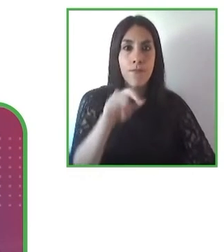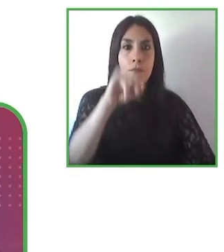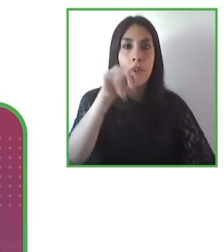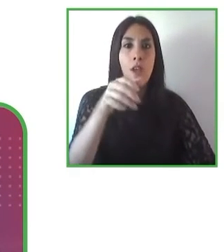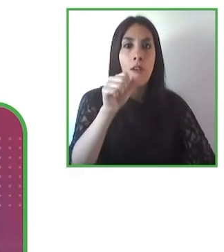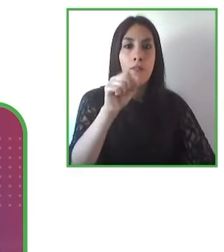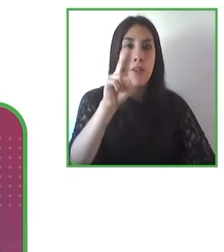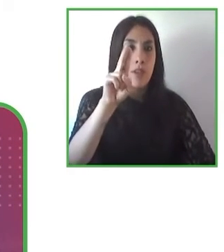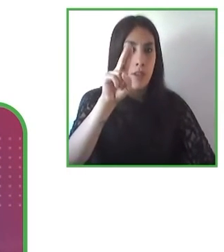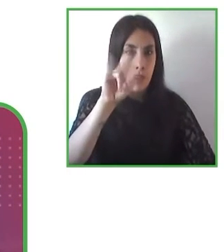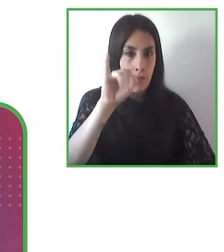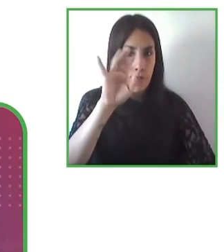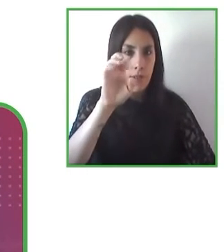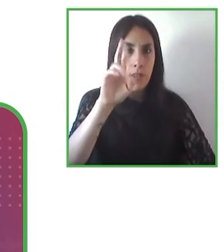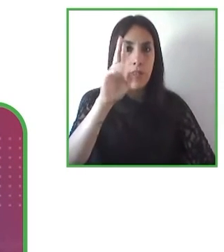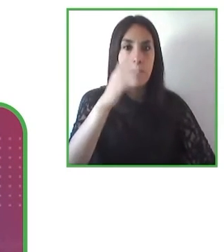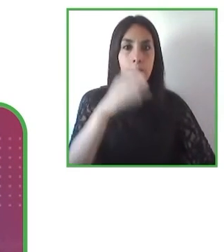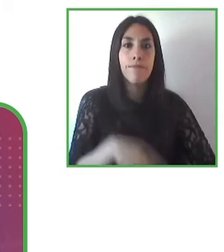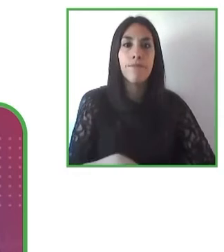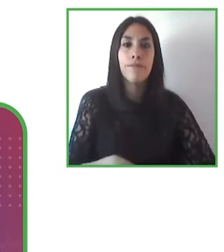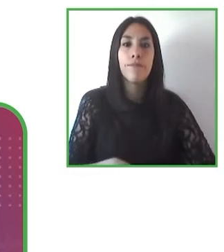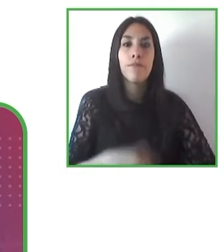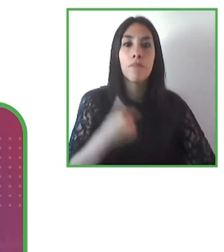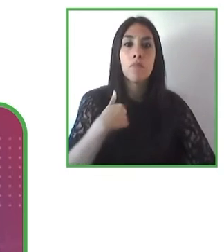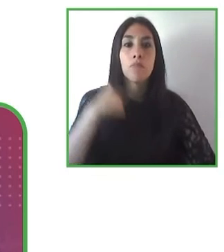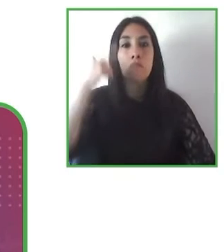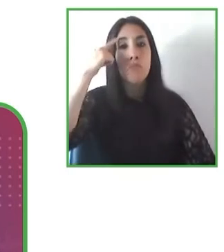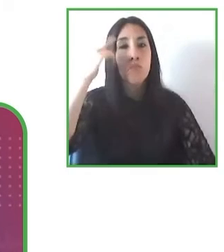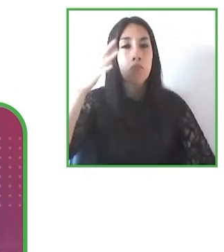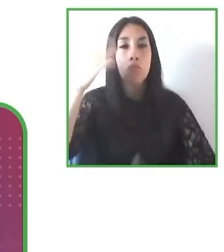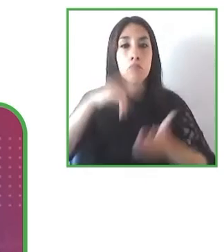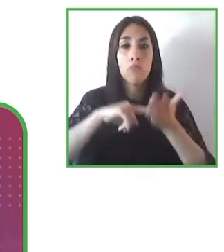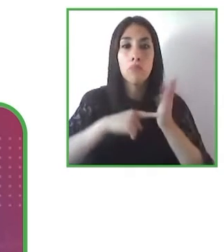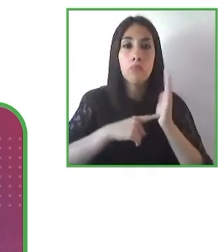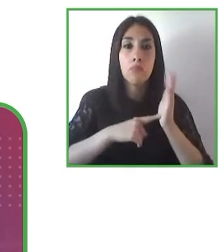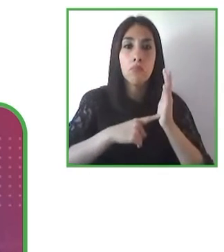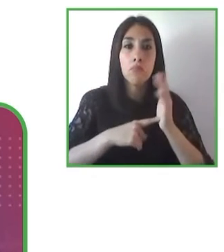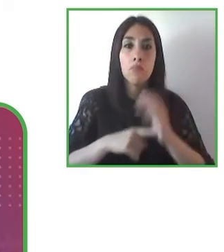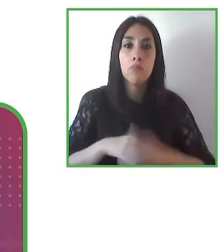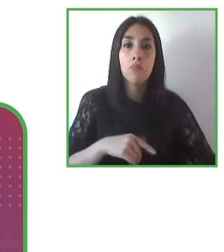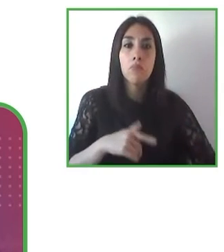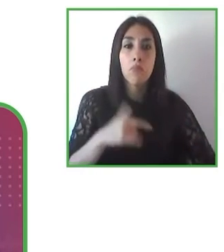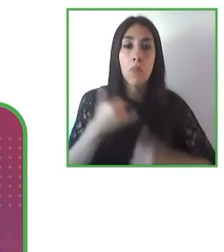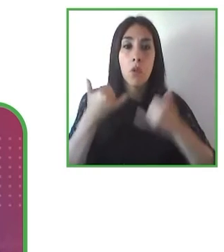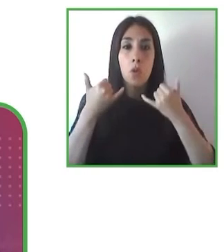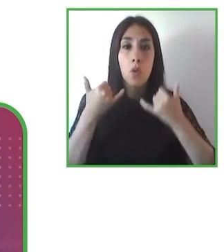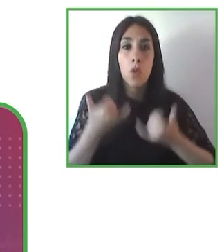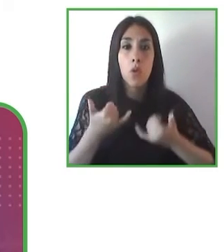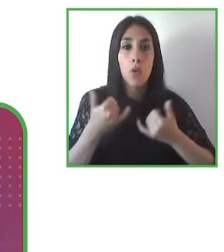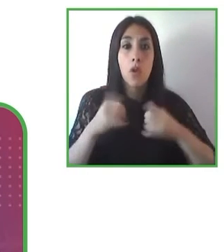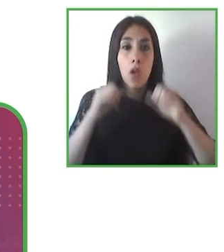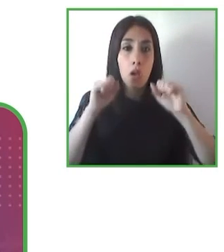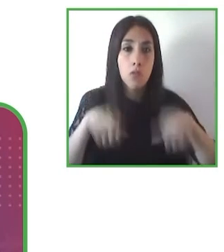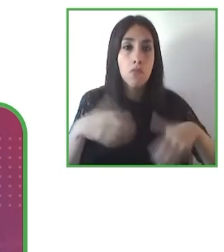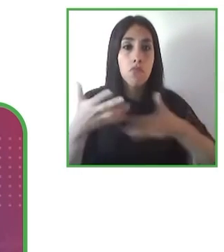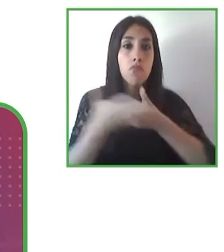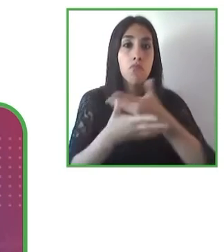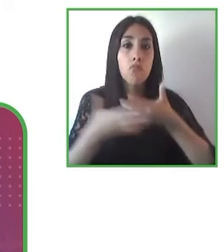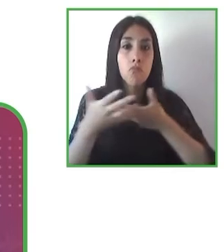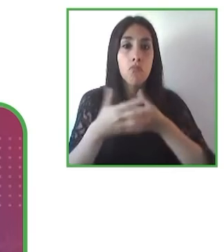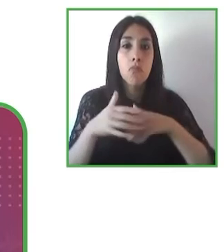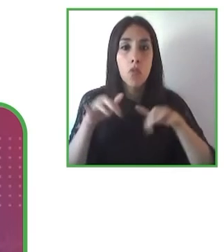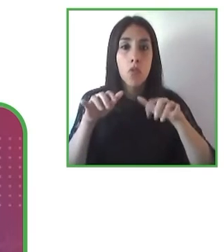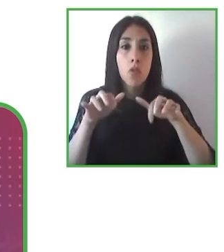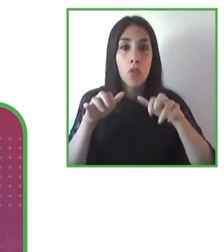cinco sentidos que podemos interactuar con las máquinas sin la necesidad de ningún monitor y que todo podría ser audible de